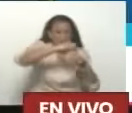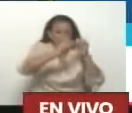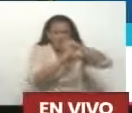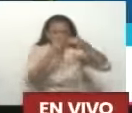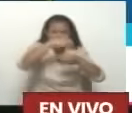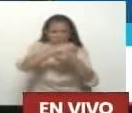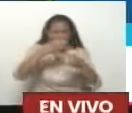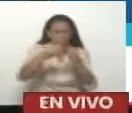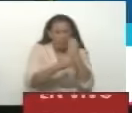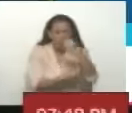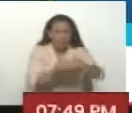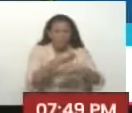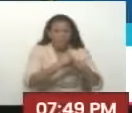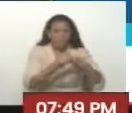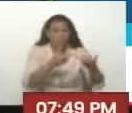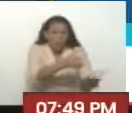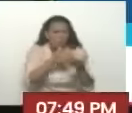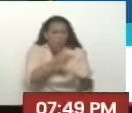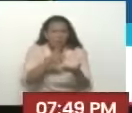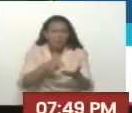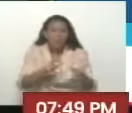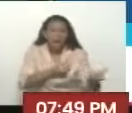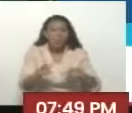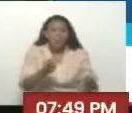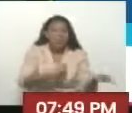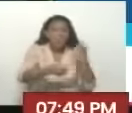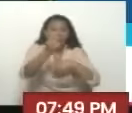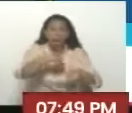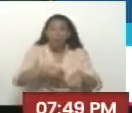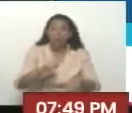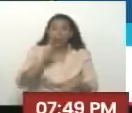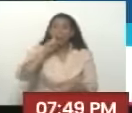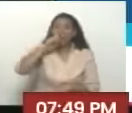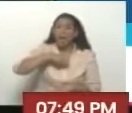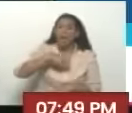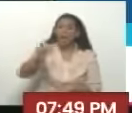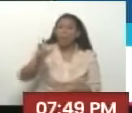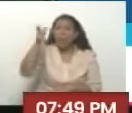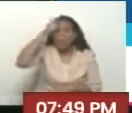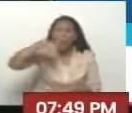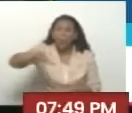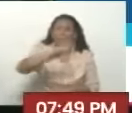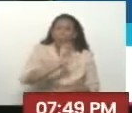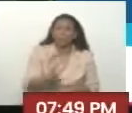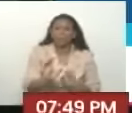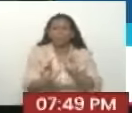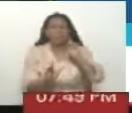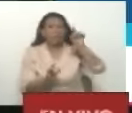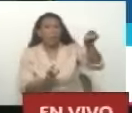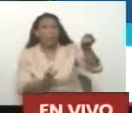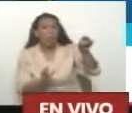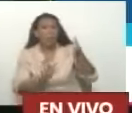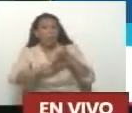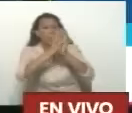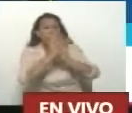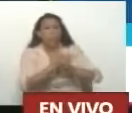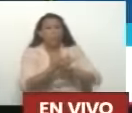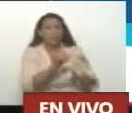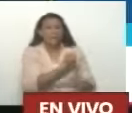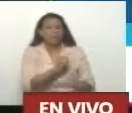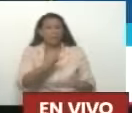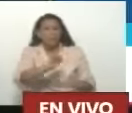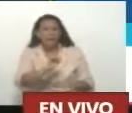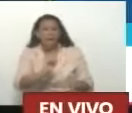Y esos 95 mil millones No es que van Para el pueblo de Ucrania O para acabar con el genocidio